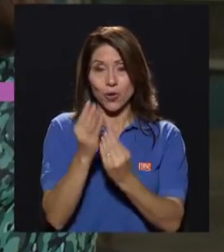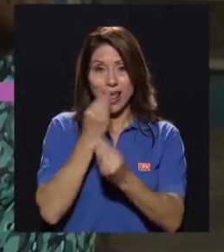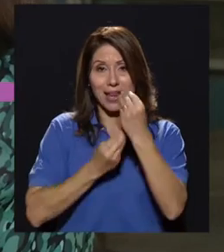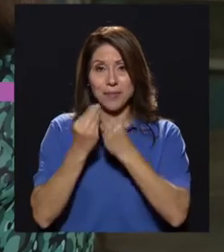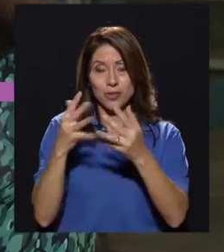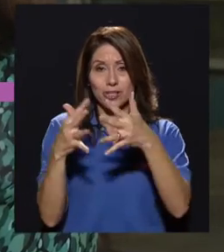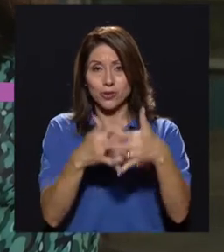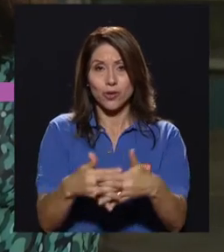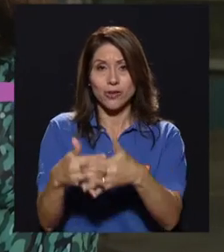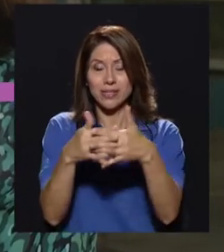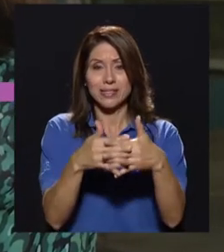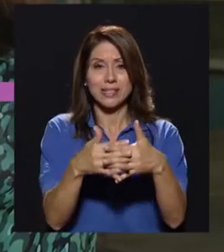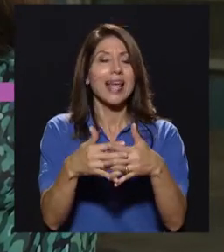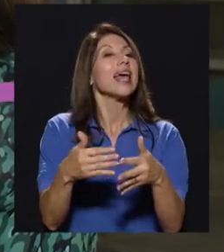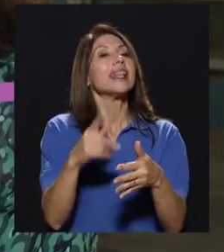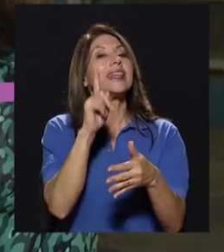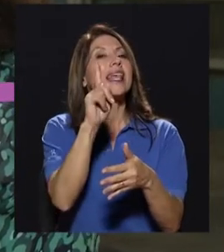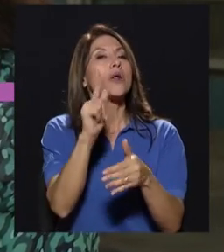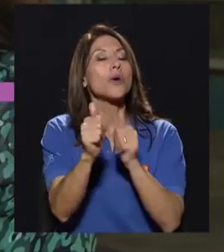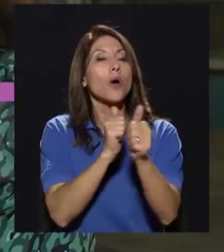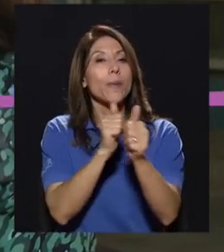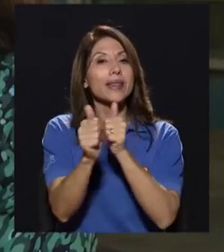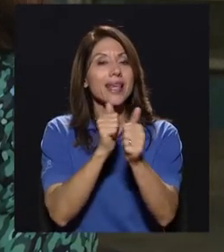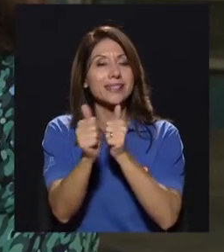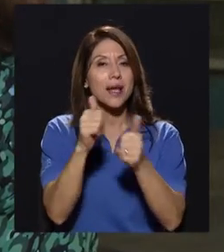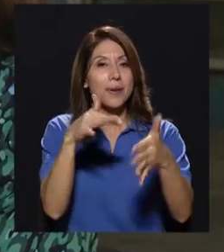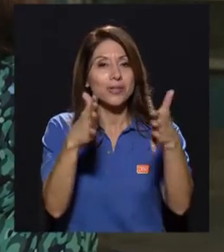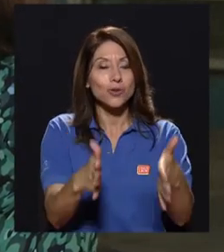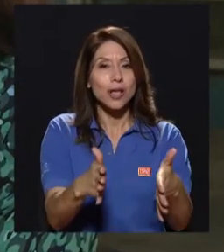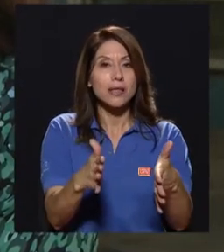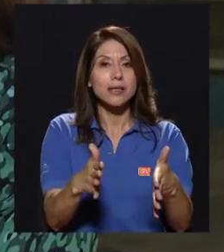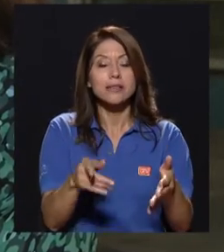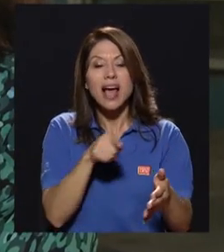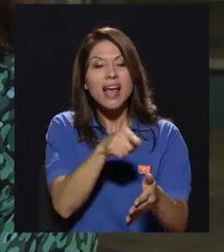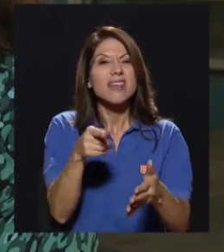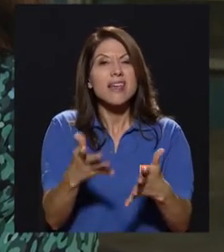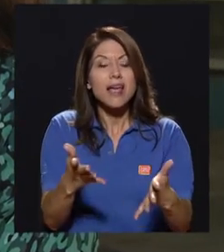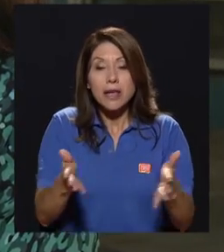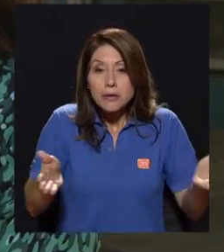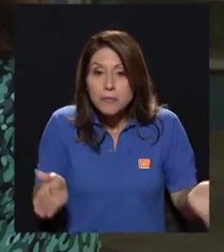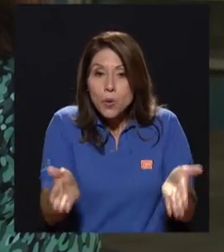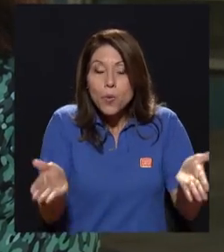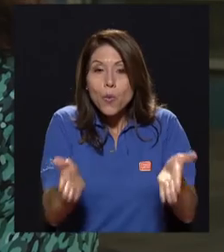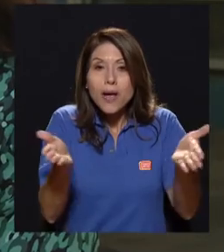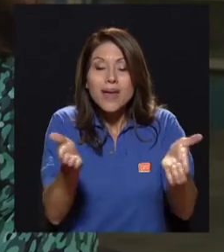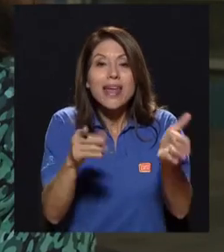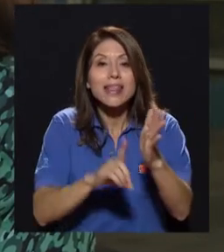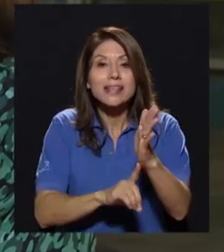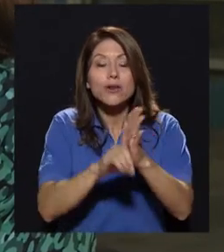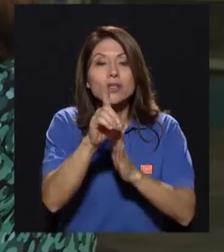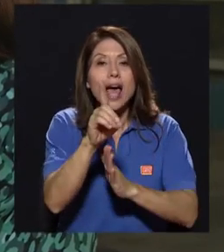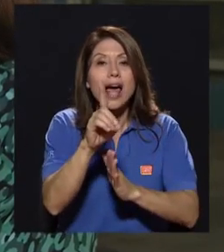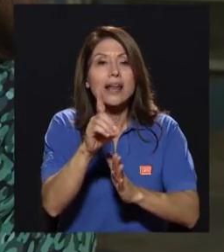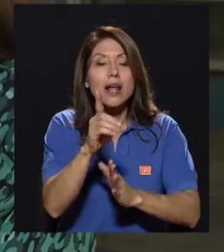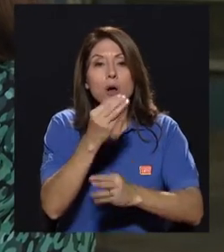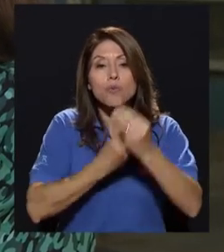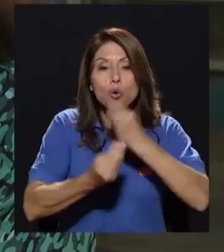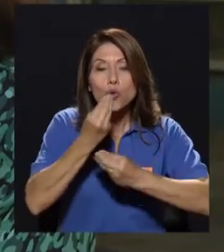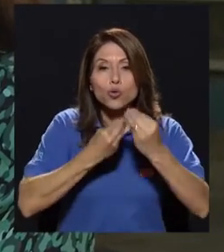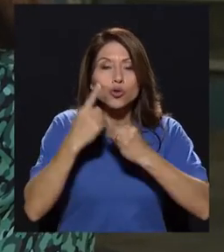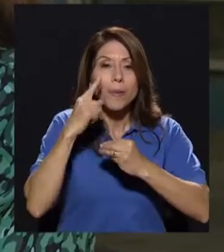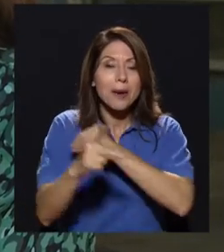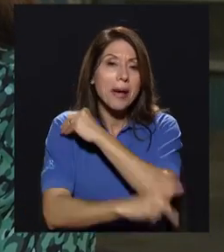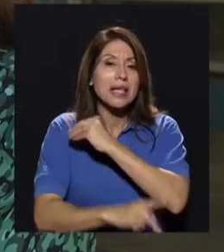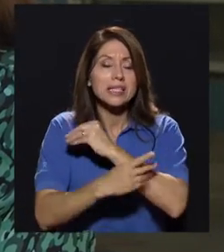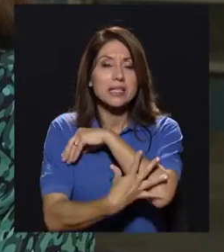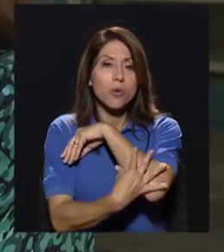tiene una competencia para estudiantes donde los promueve a desarrollar productos para poblaciones en vías de desarrollo, en países en vías de desarrollo que no